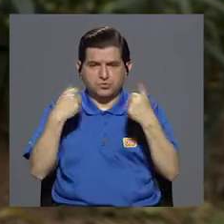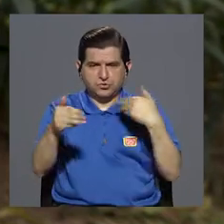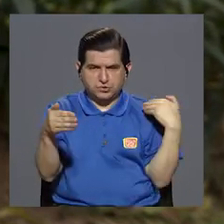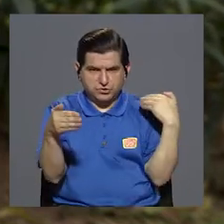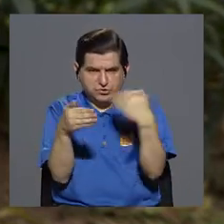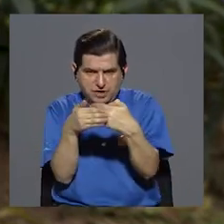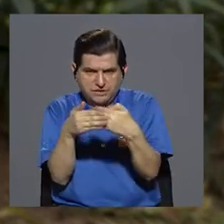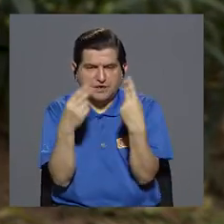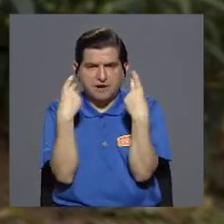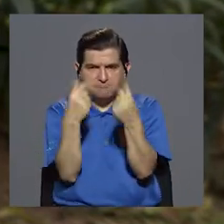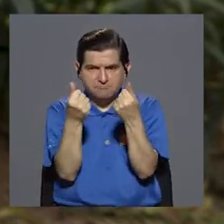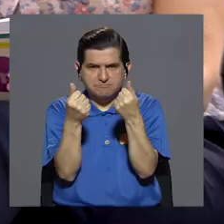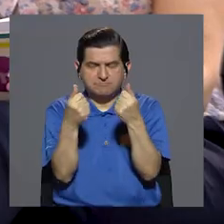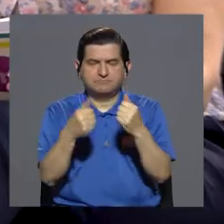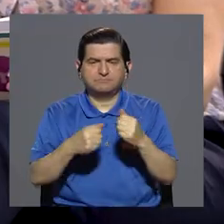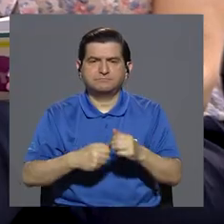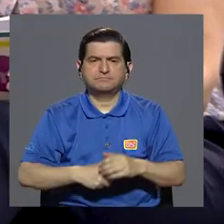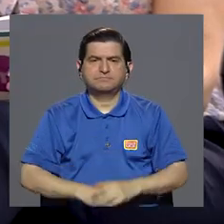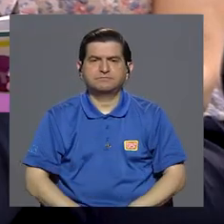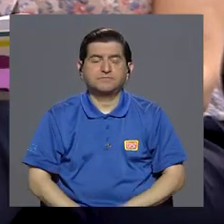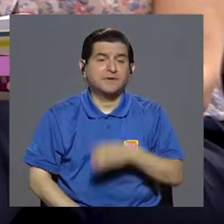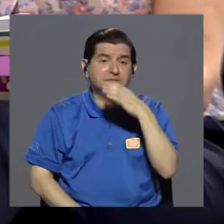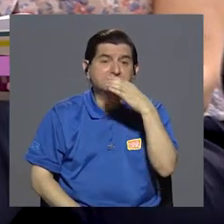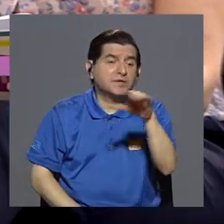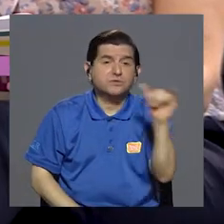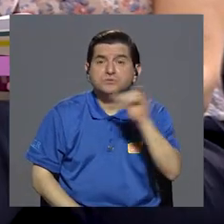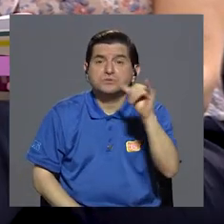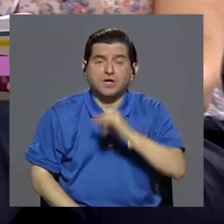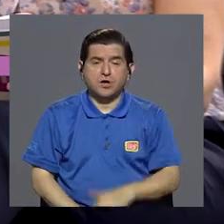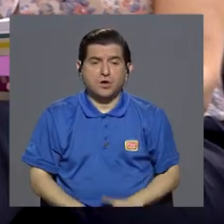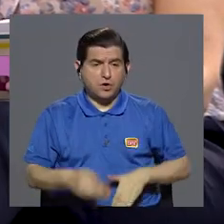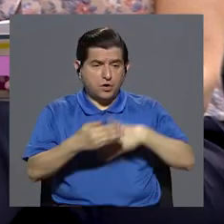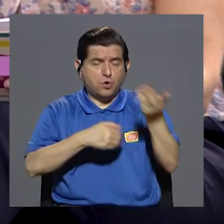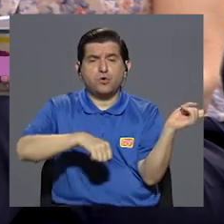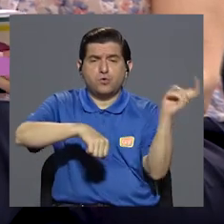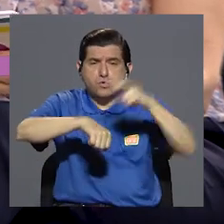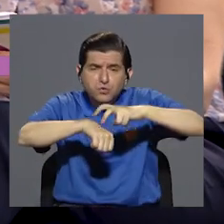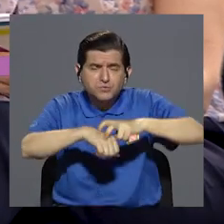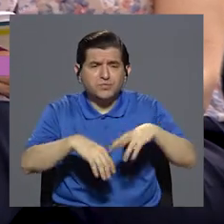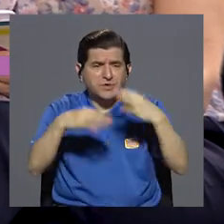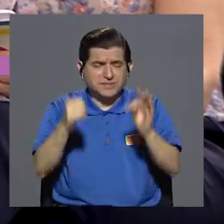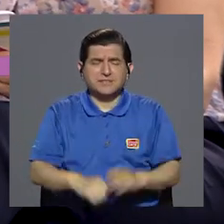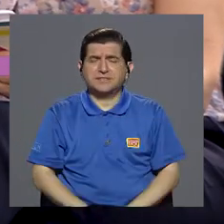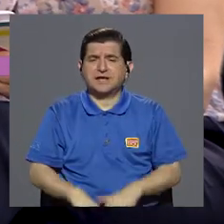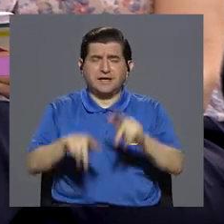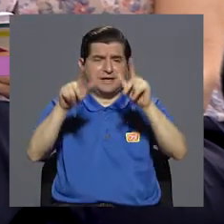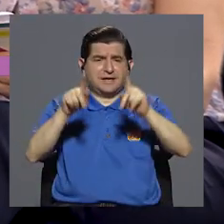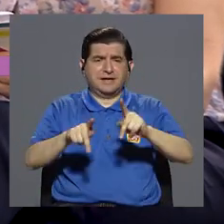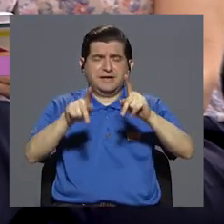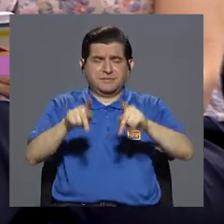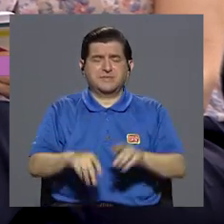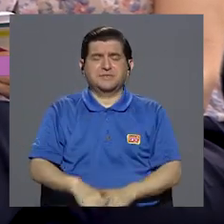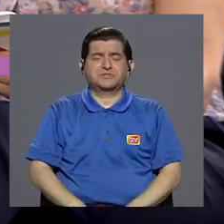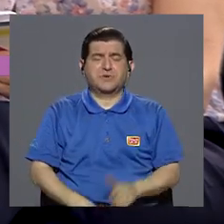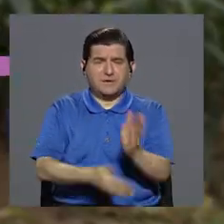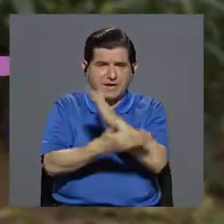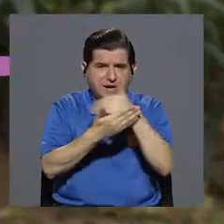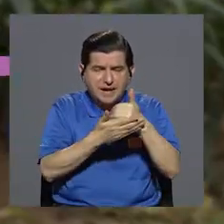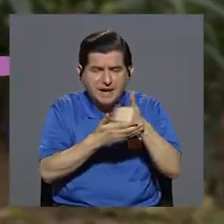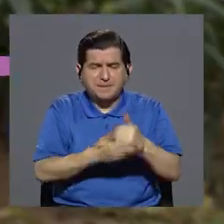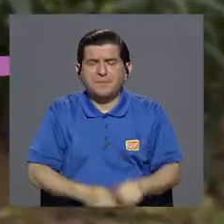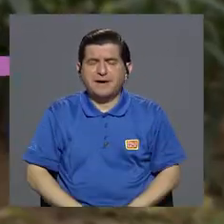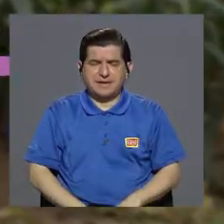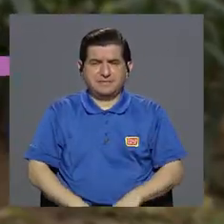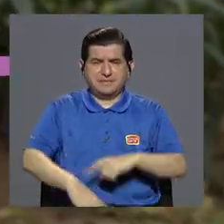cercano lo antes posible. Se recomienda también, después de una mordedura, tratar de inmovilizar la extremidad mordida. Por ejemplo,